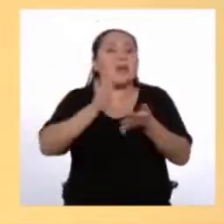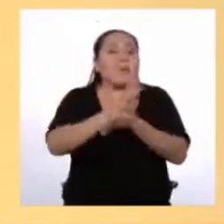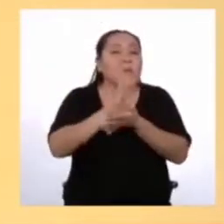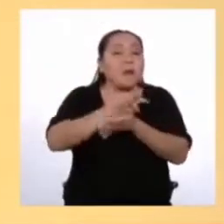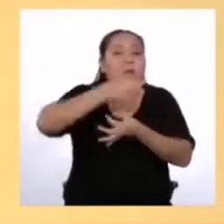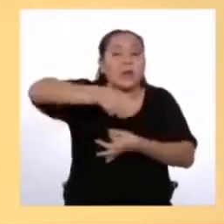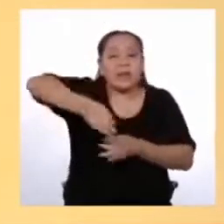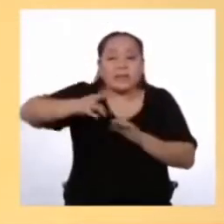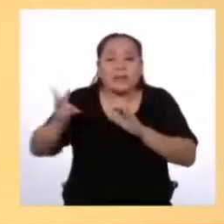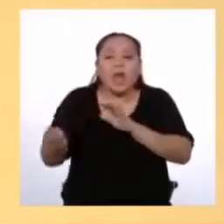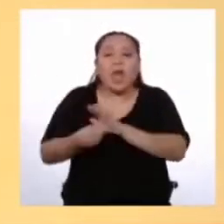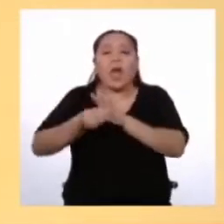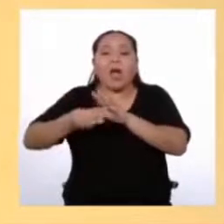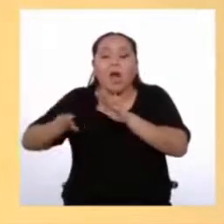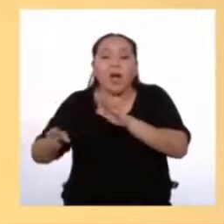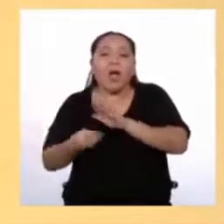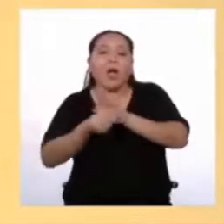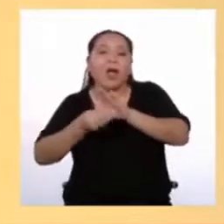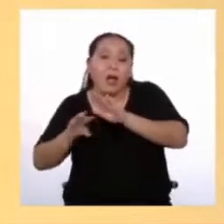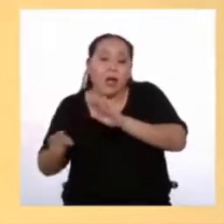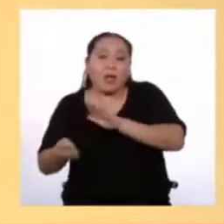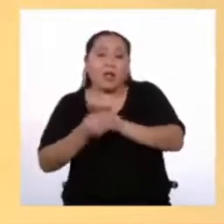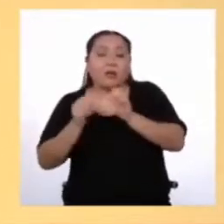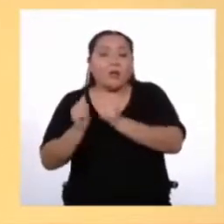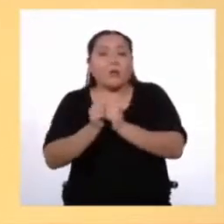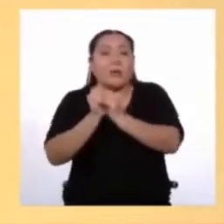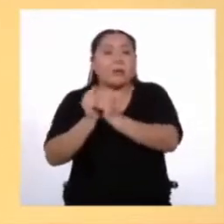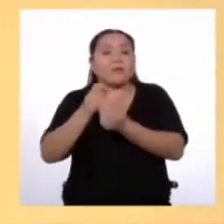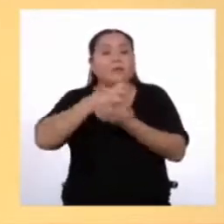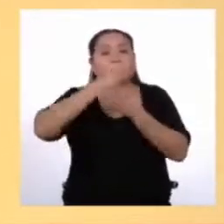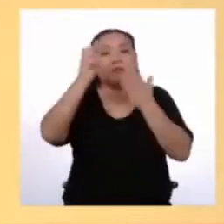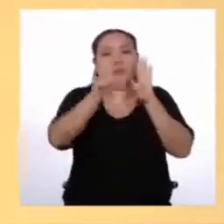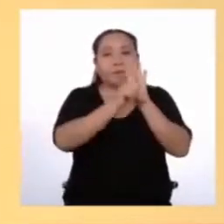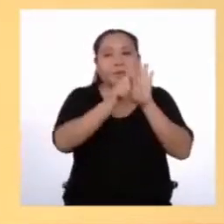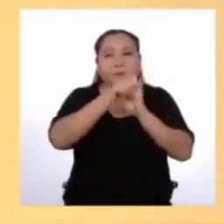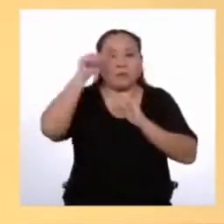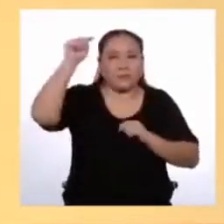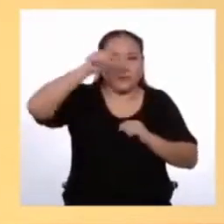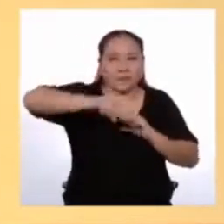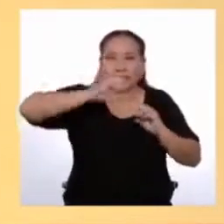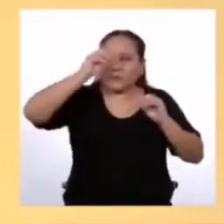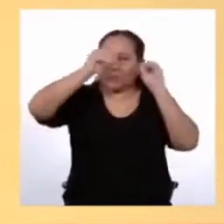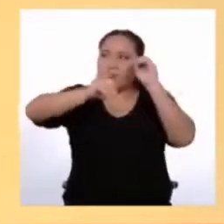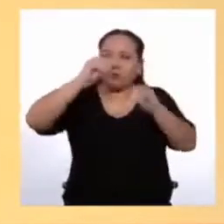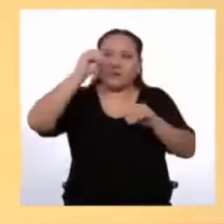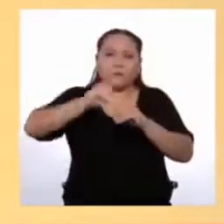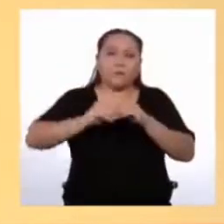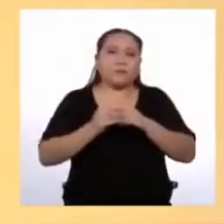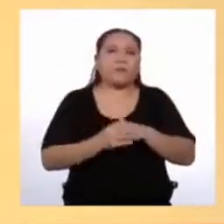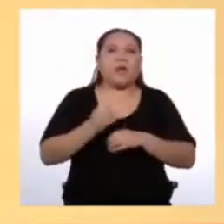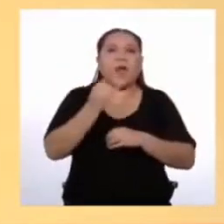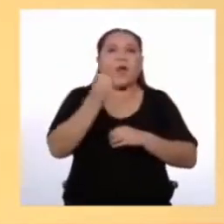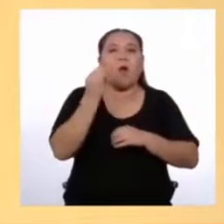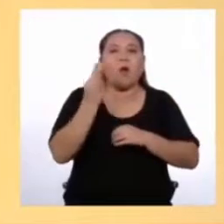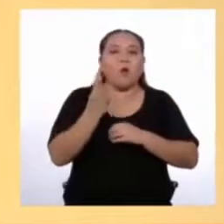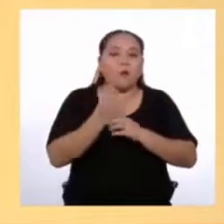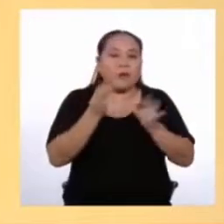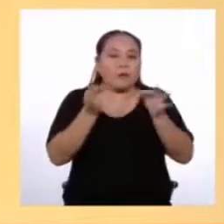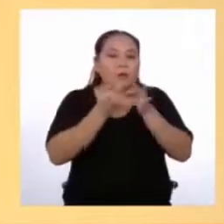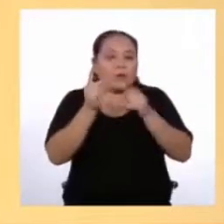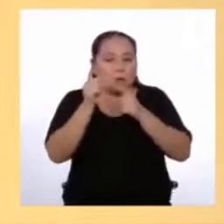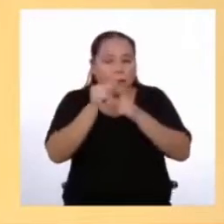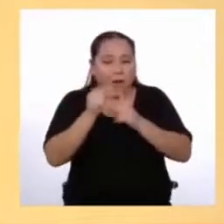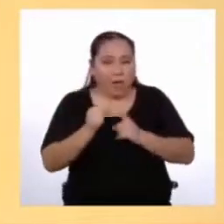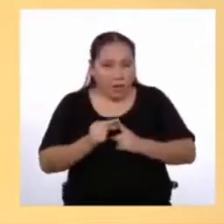acompañarán al proyecto de ley Aquí, mayormente se incluye la definición de ciertos términos Que